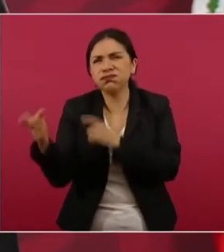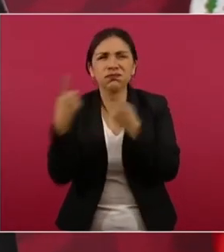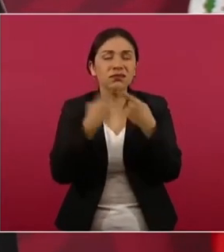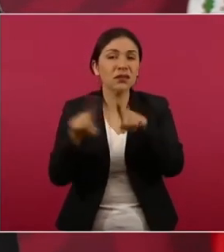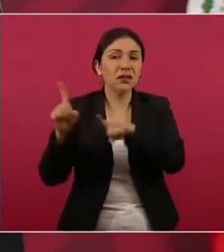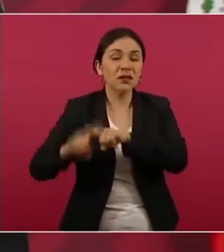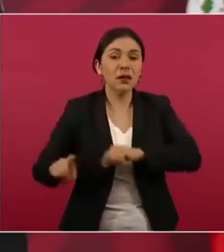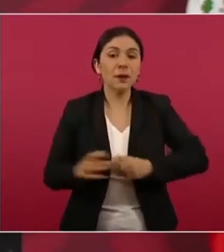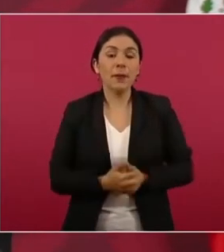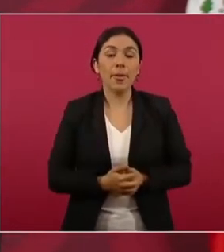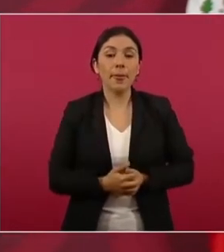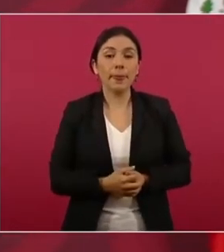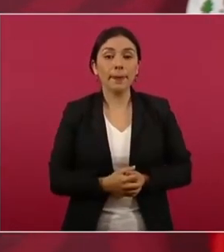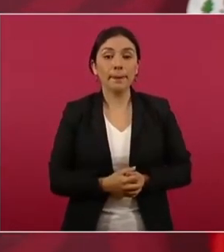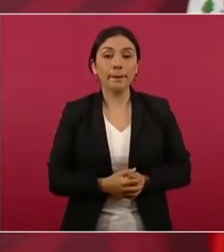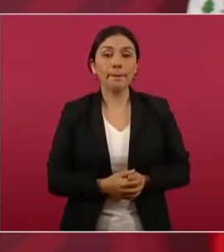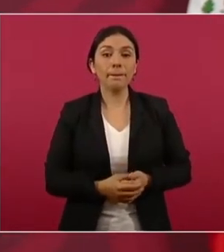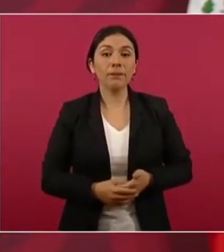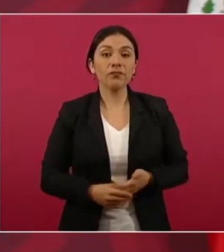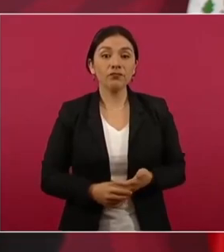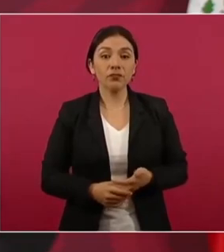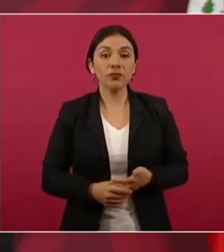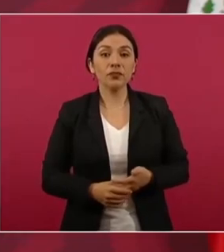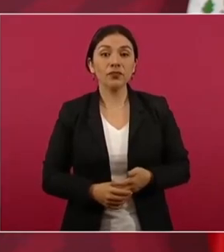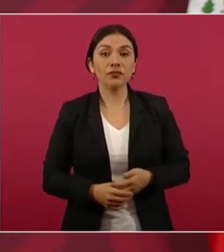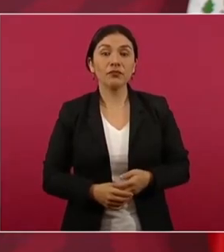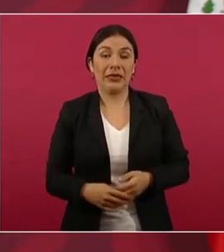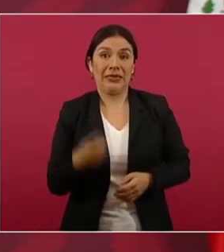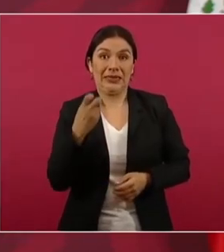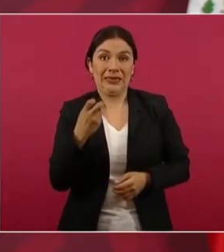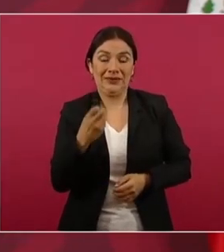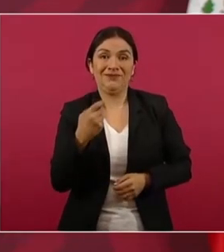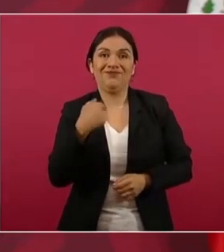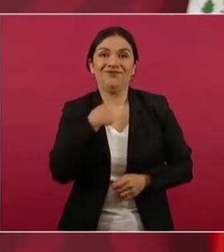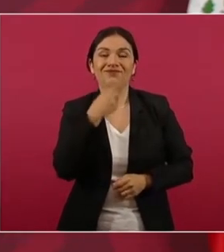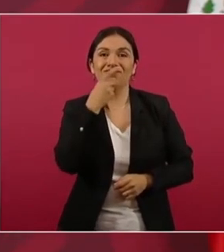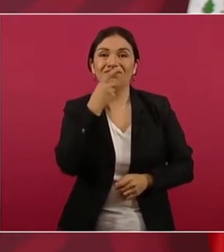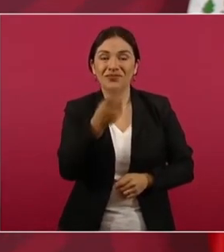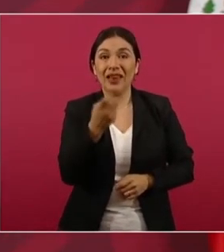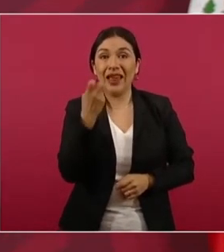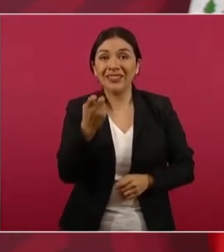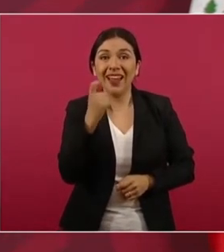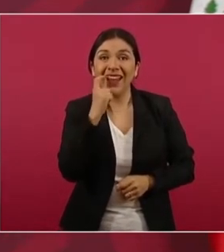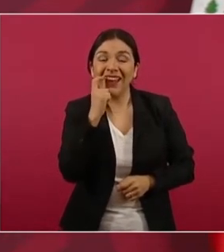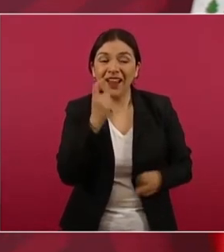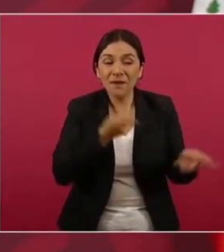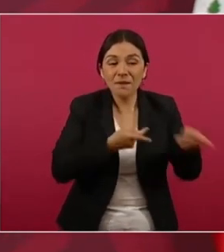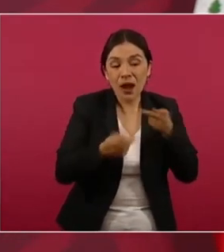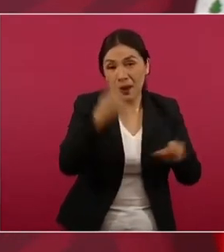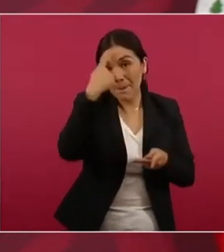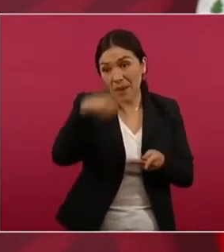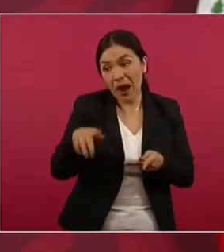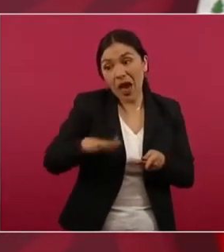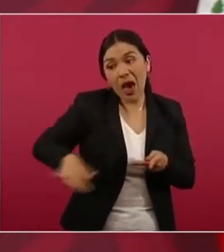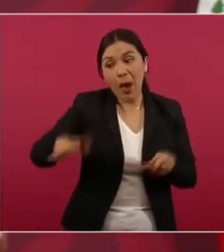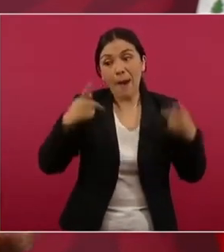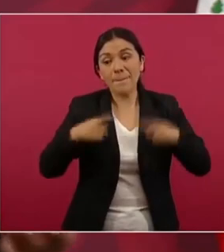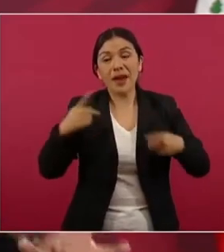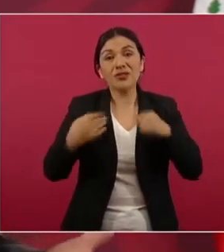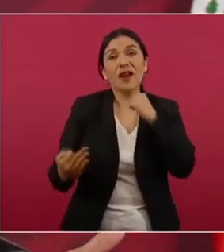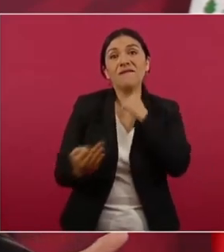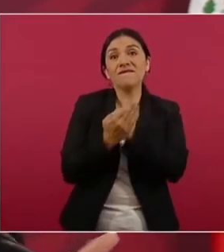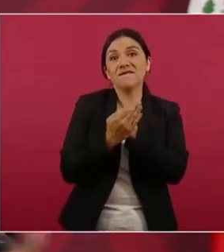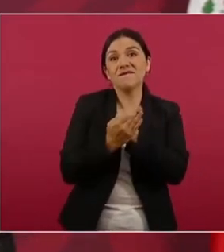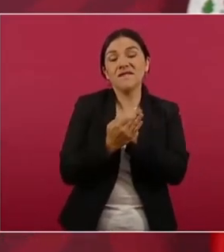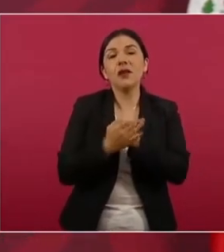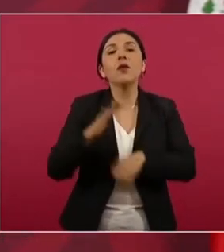Y decía yo que fue una estrategia para buscar legitimidad, porque apenas estaba